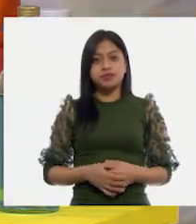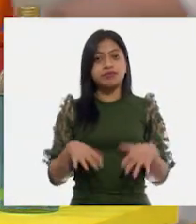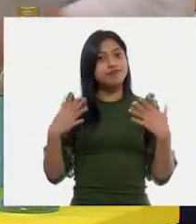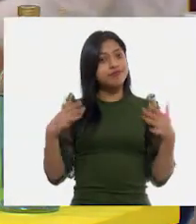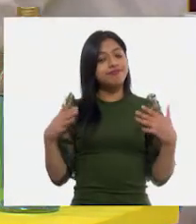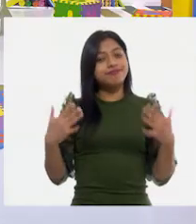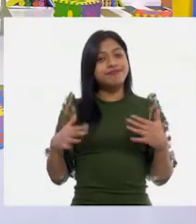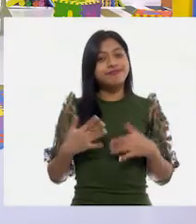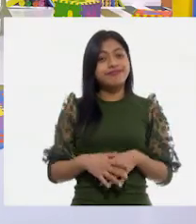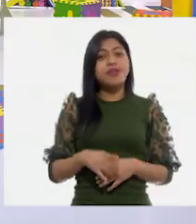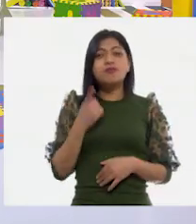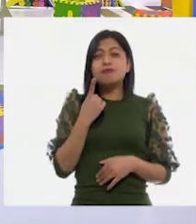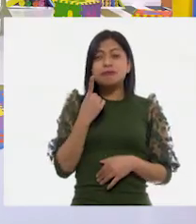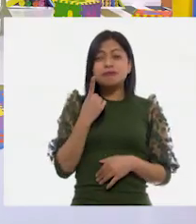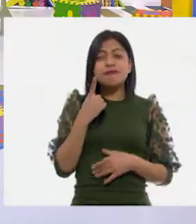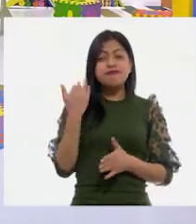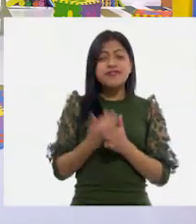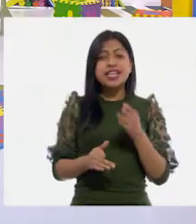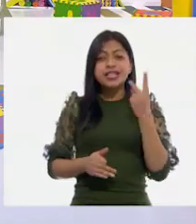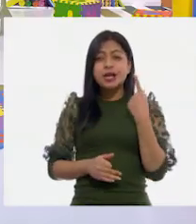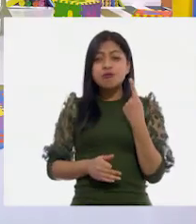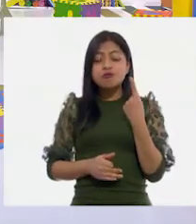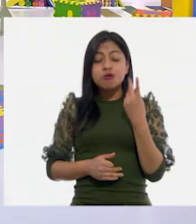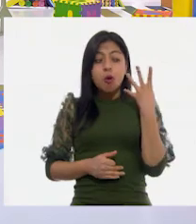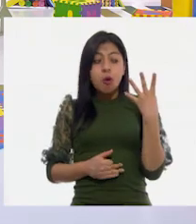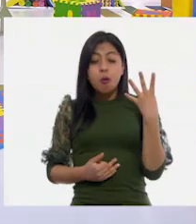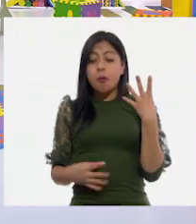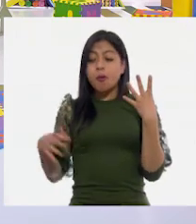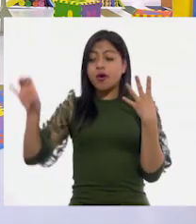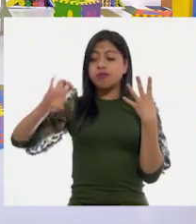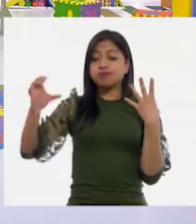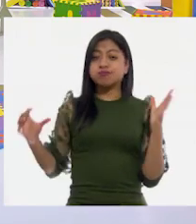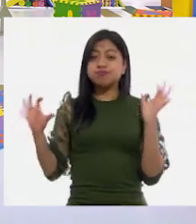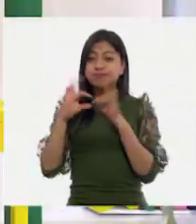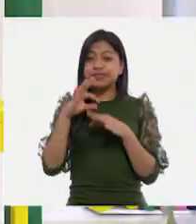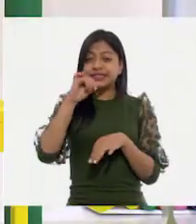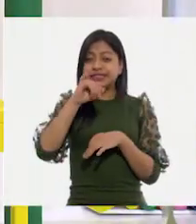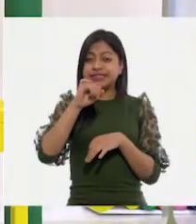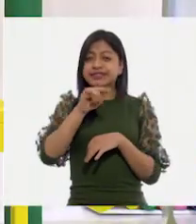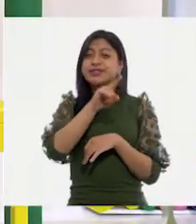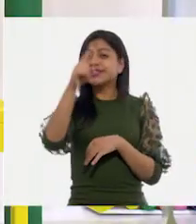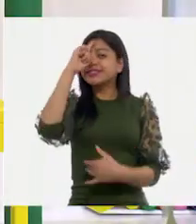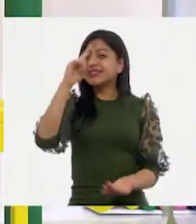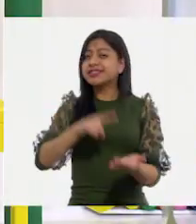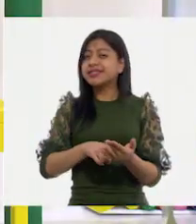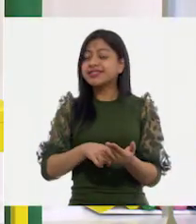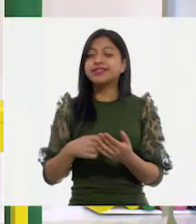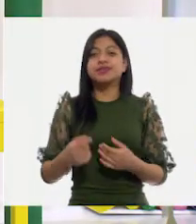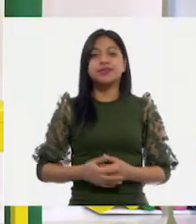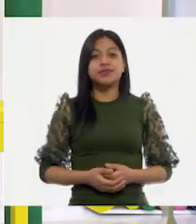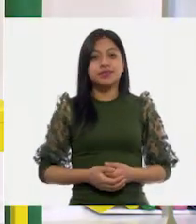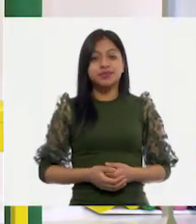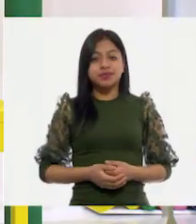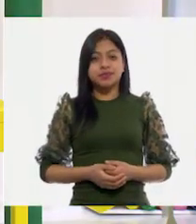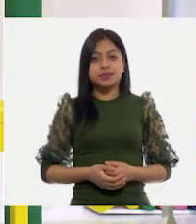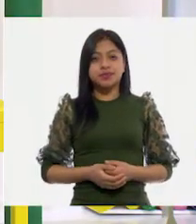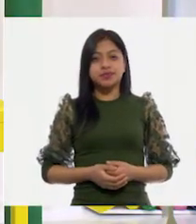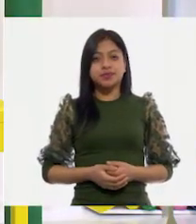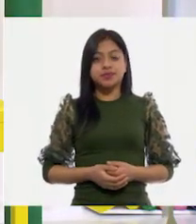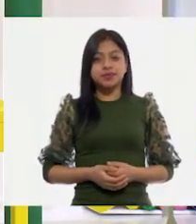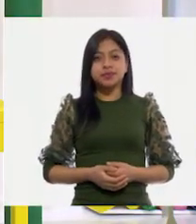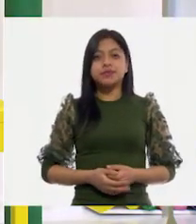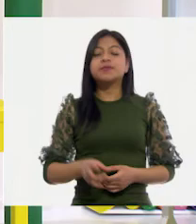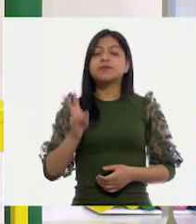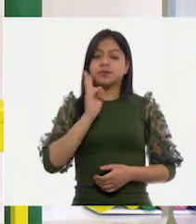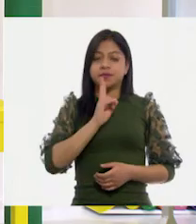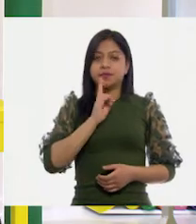Solo me queda una oportunidad. ¿Creen que lo logré? ¿Creen que lo logré? ¿Creen que lo logré? Vamos a ver... ...si lo